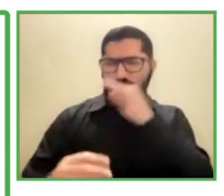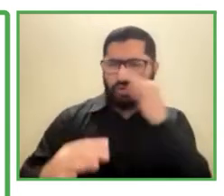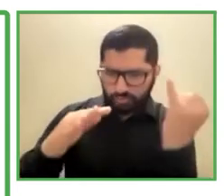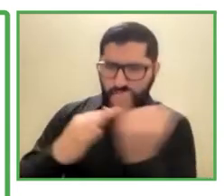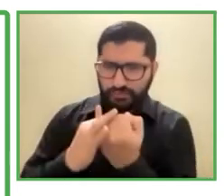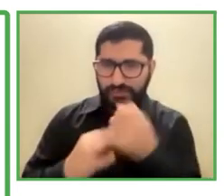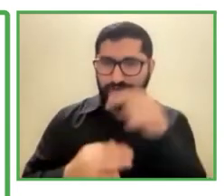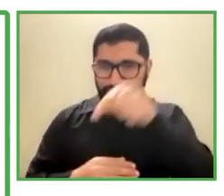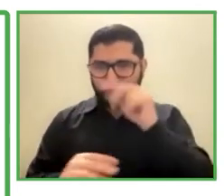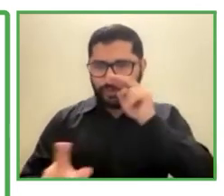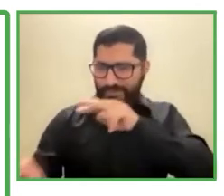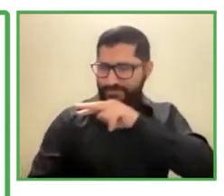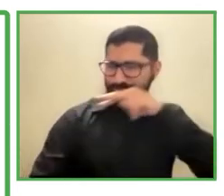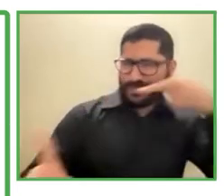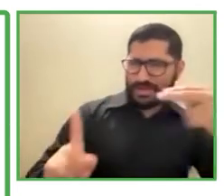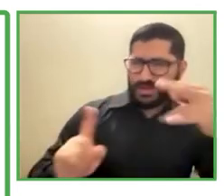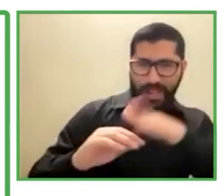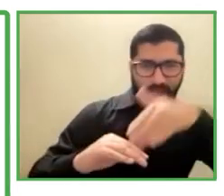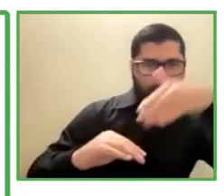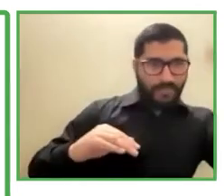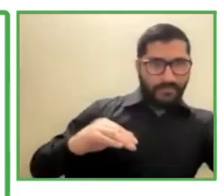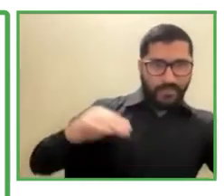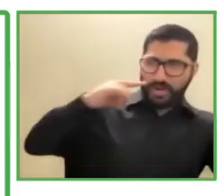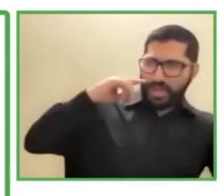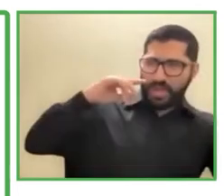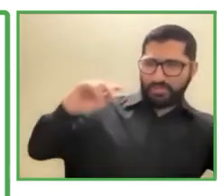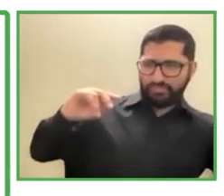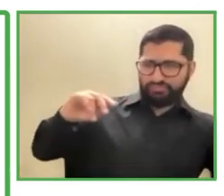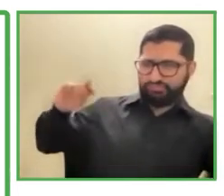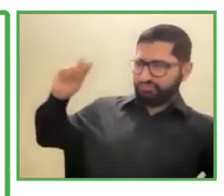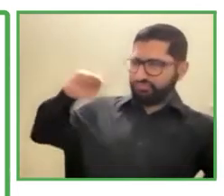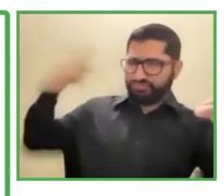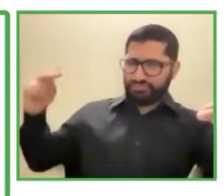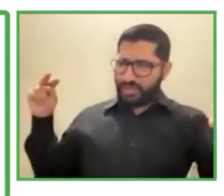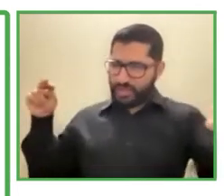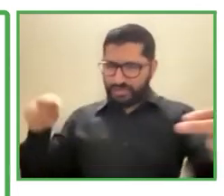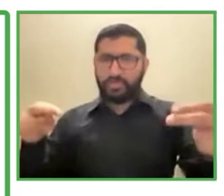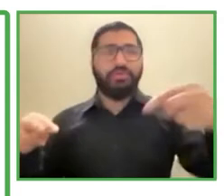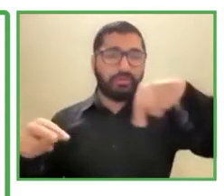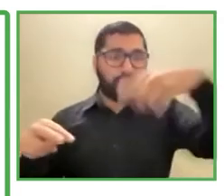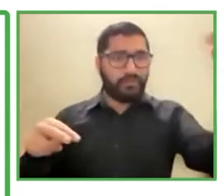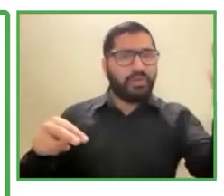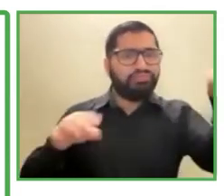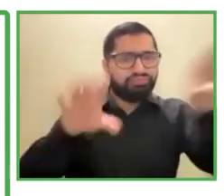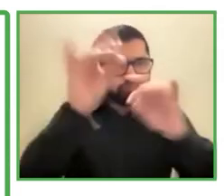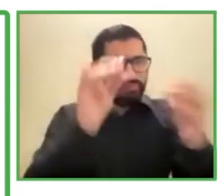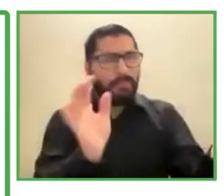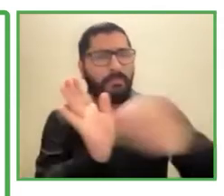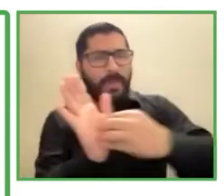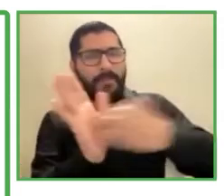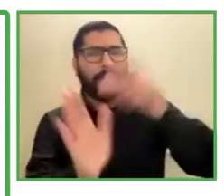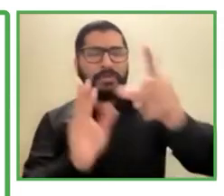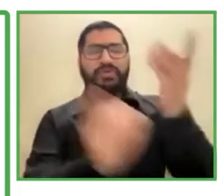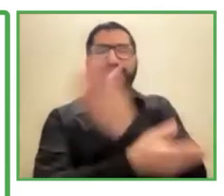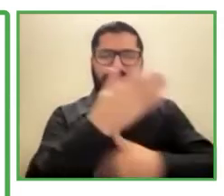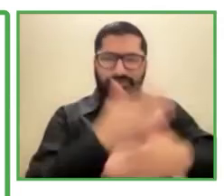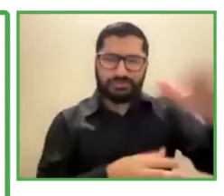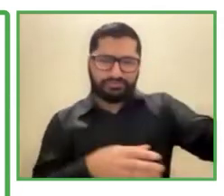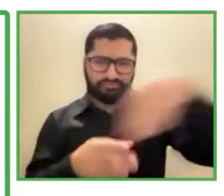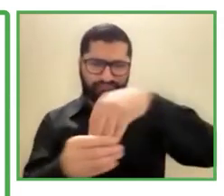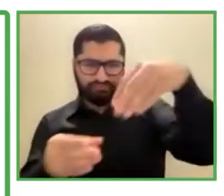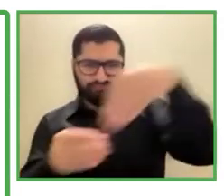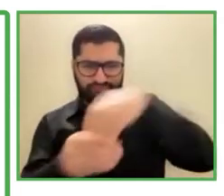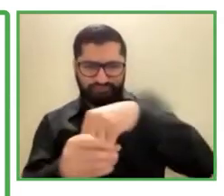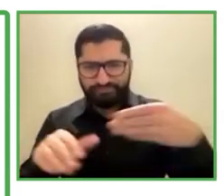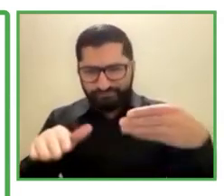nuevas personas. Hoy día el 5% de la gente con discapacidad se ha incorporado posterior, ¿no es cierto?, al cumplimiento de esta ley, y el 95